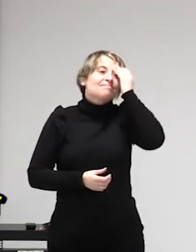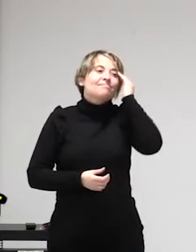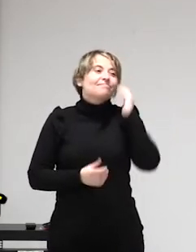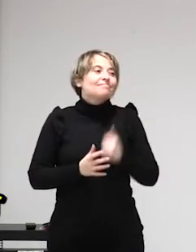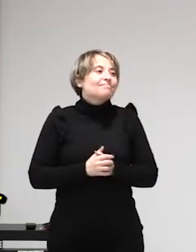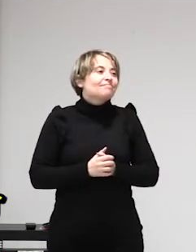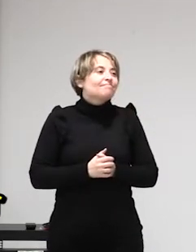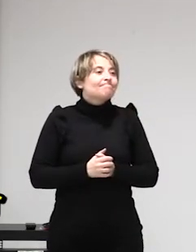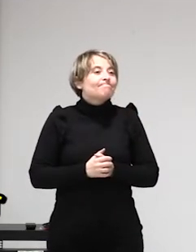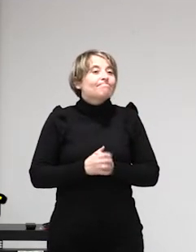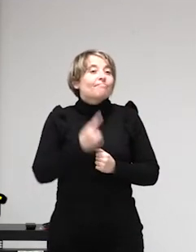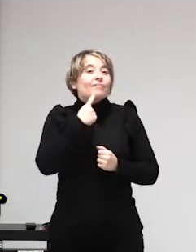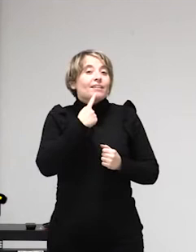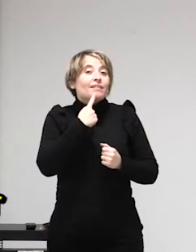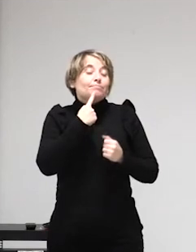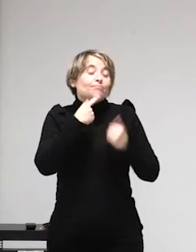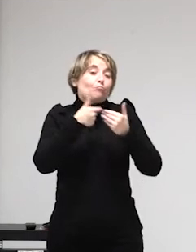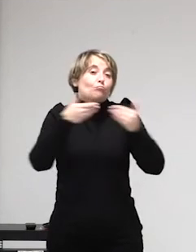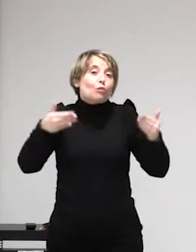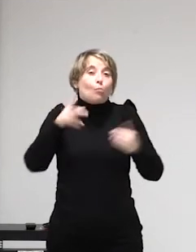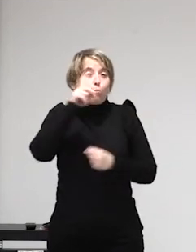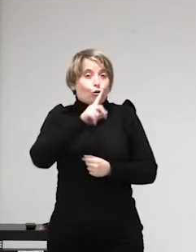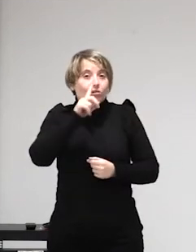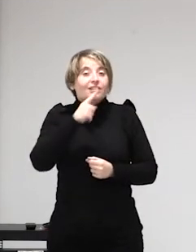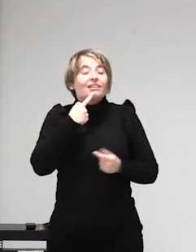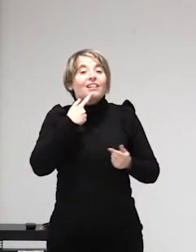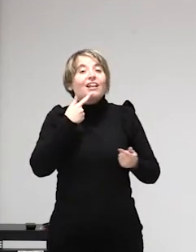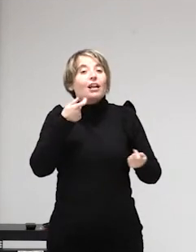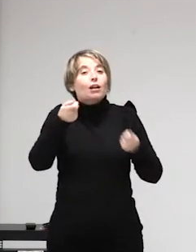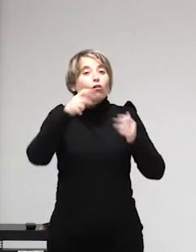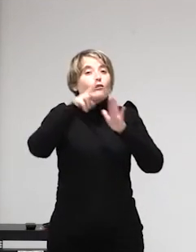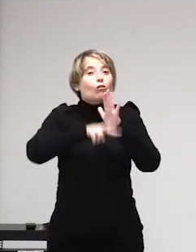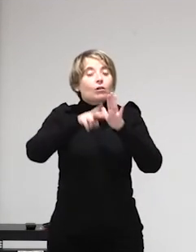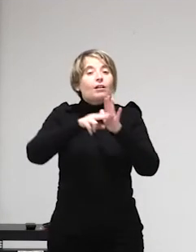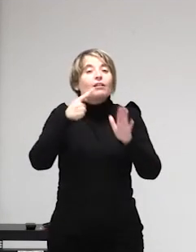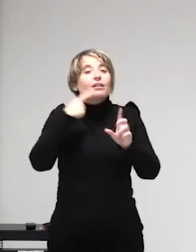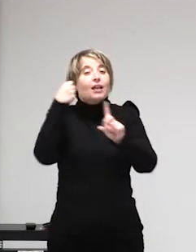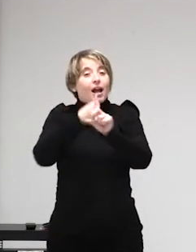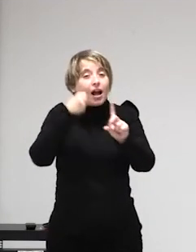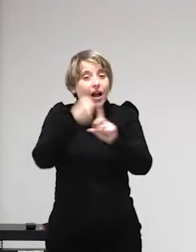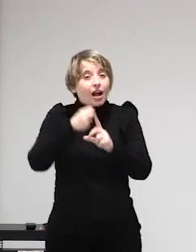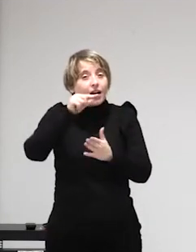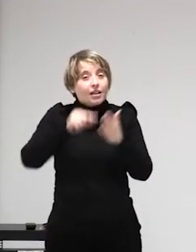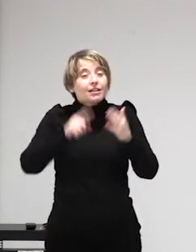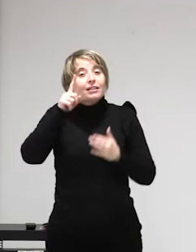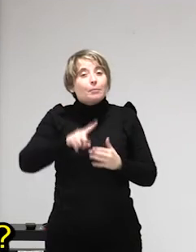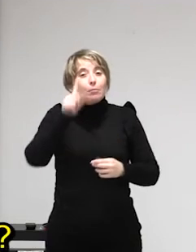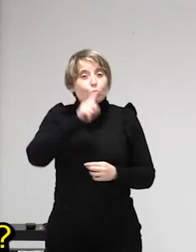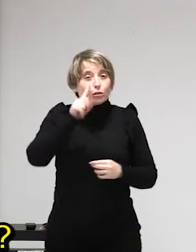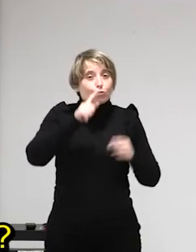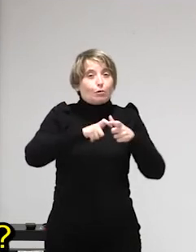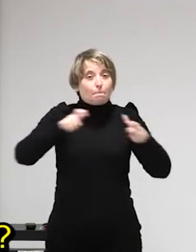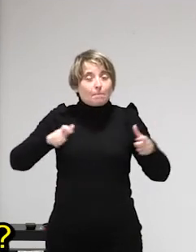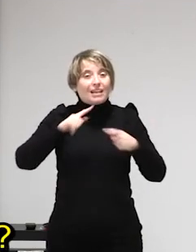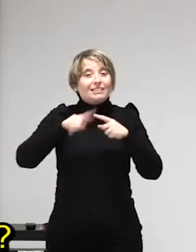ejemplos que puesto las consecuencias que podría tener la implantación del marco que ya has nombrado un poco pero en muchos casos clandestinizar digamos la actividad precarizarla y